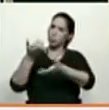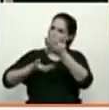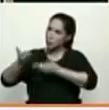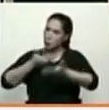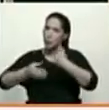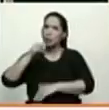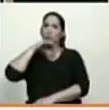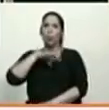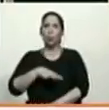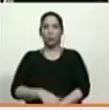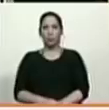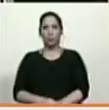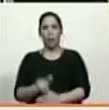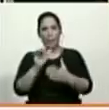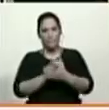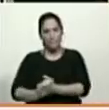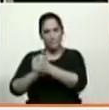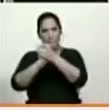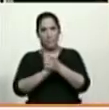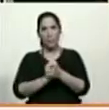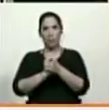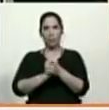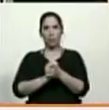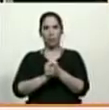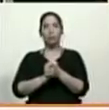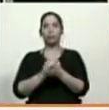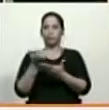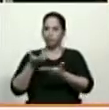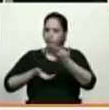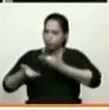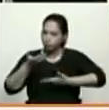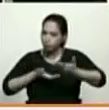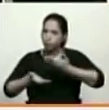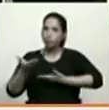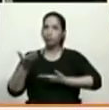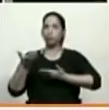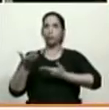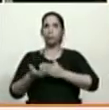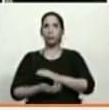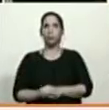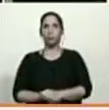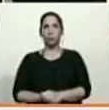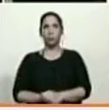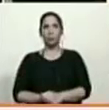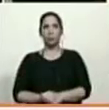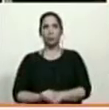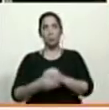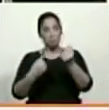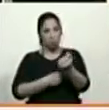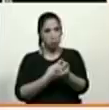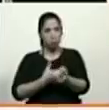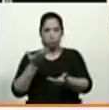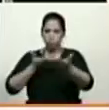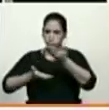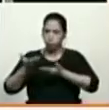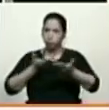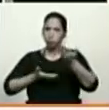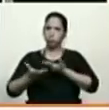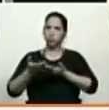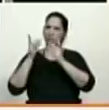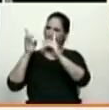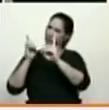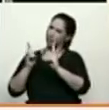históricas de amistad, de vecindad, de cooperación, de hermandad, haya decidido